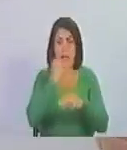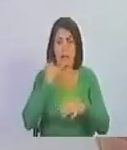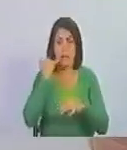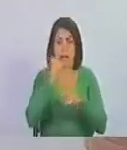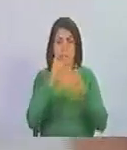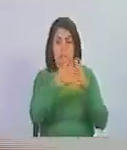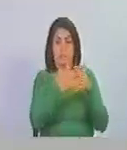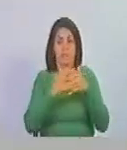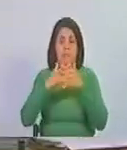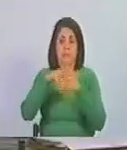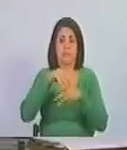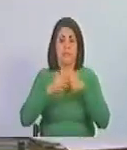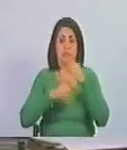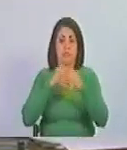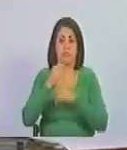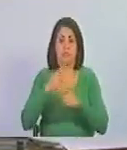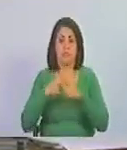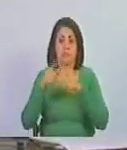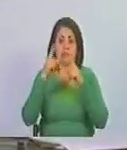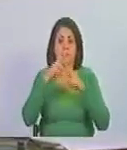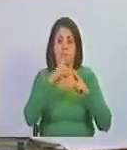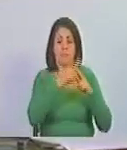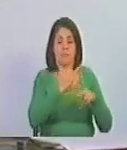a nuestra empresa